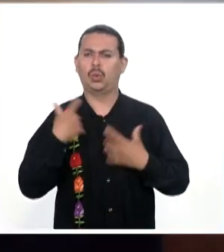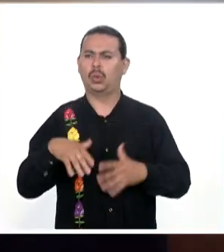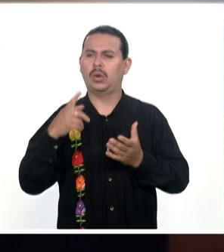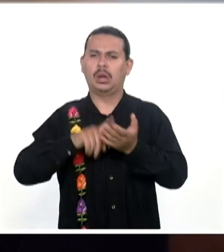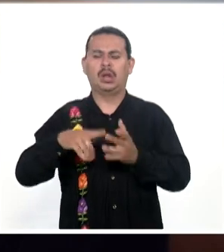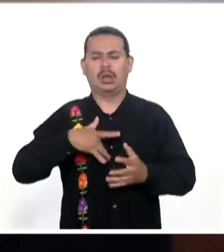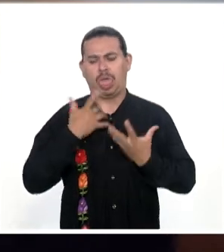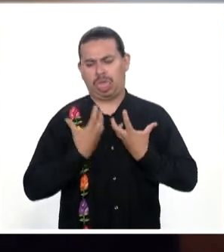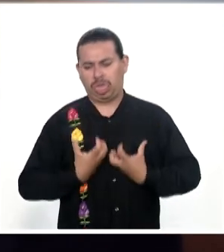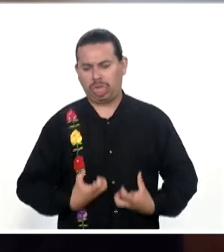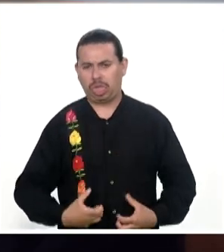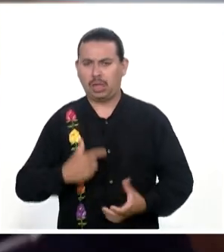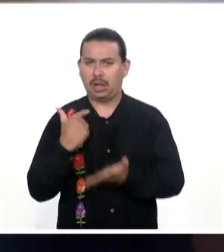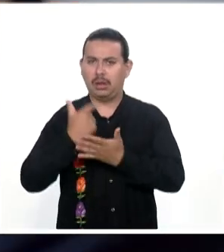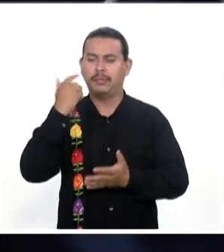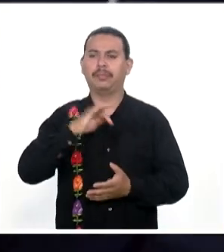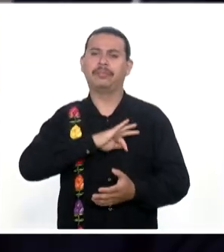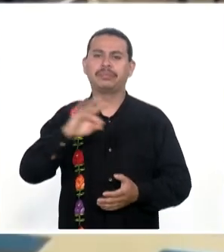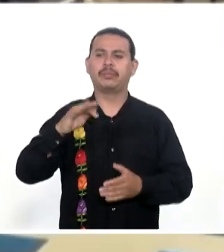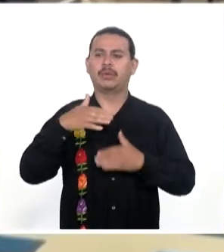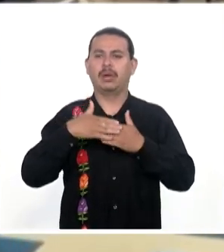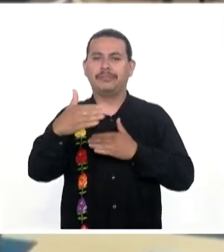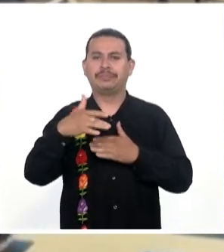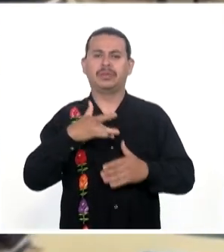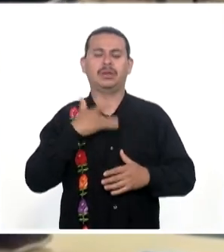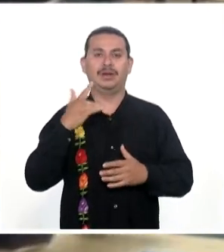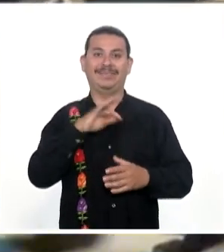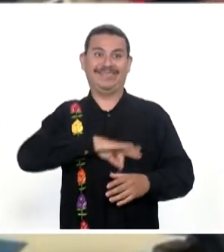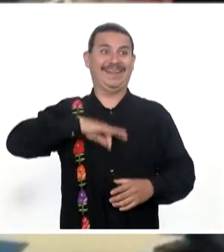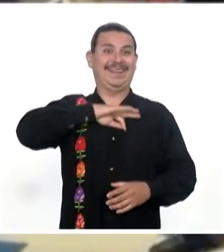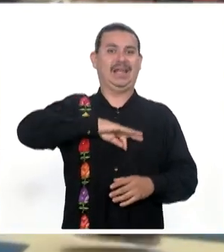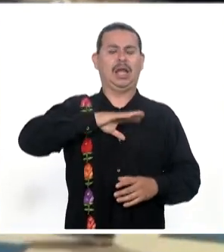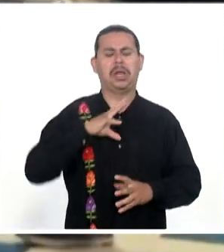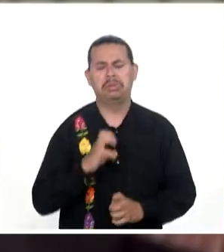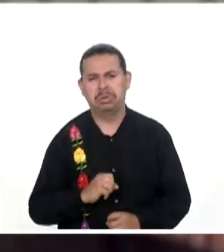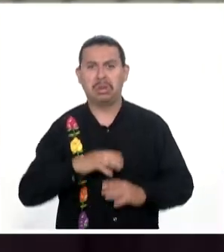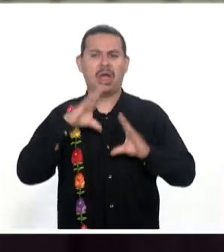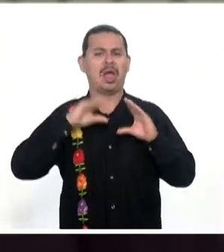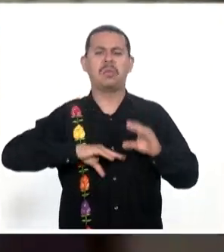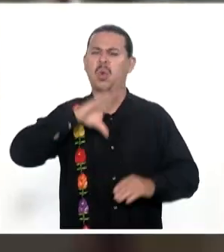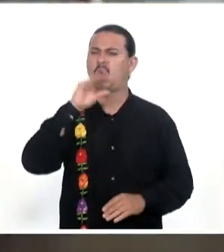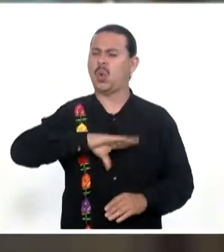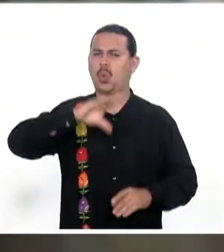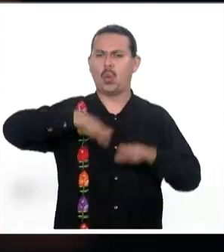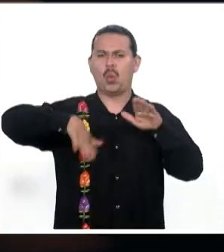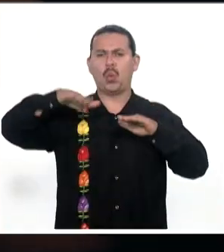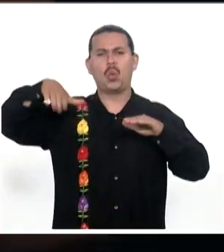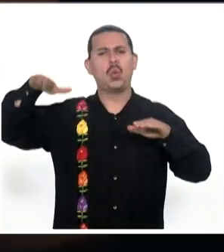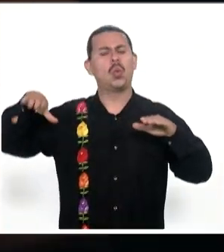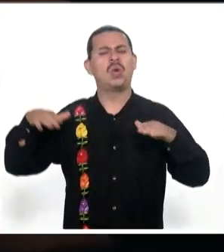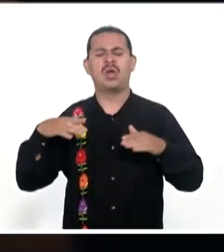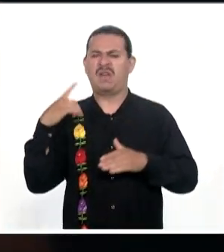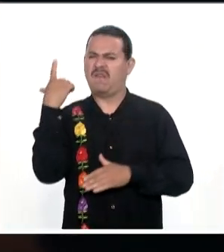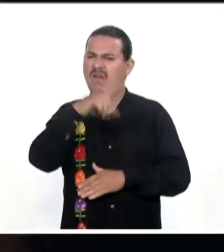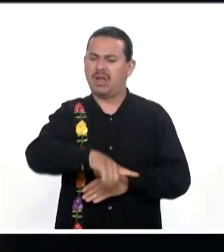O deprimido Se pueden alternar Con periodos De sentirse muy feliz Y activo O malhumorado E irritable